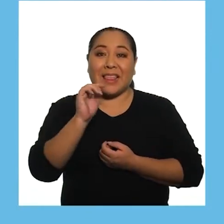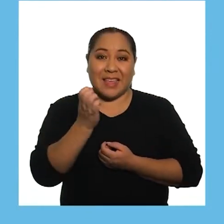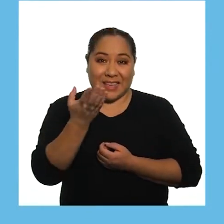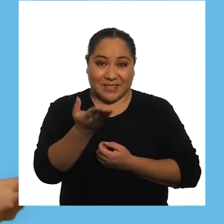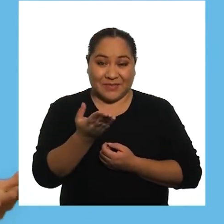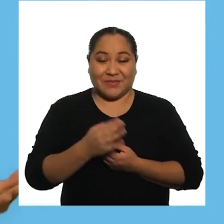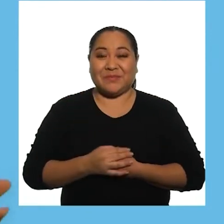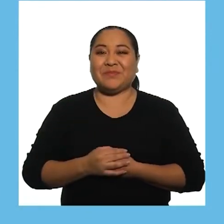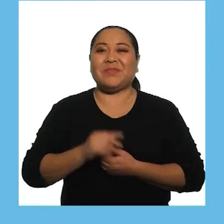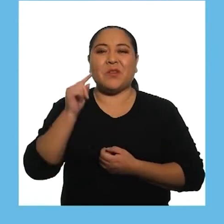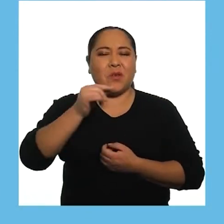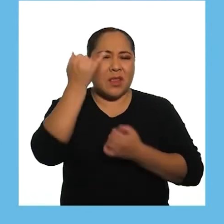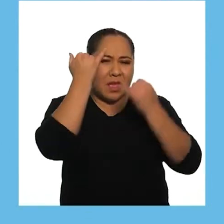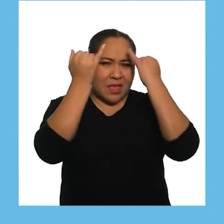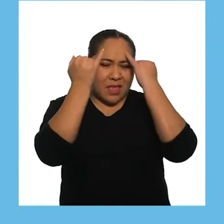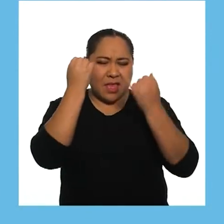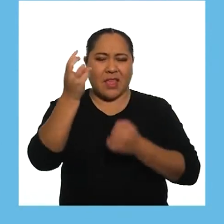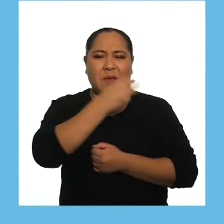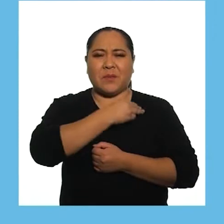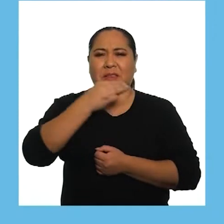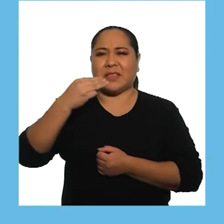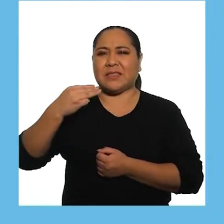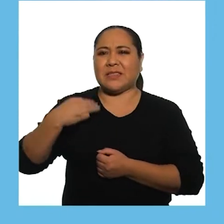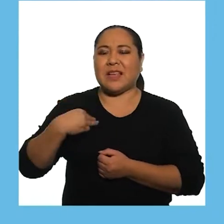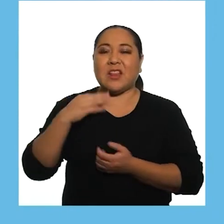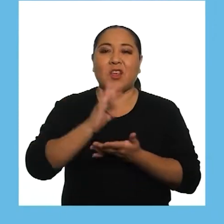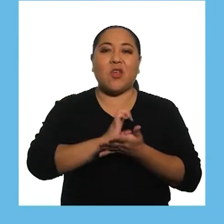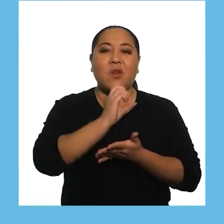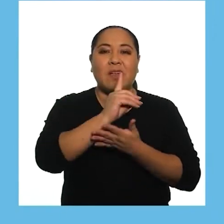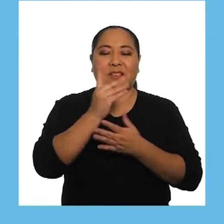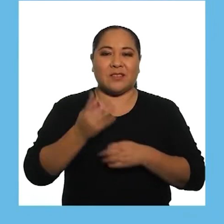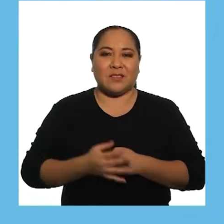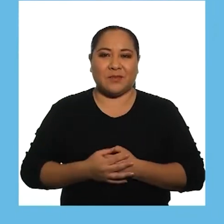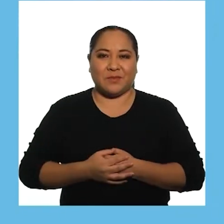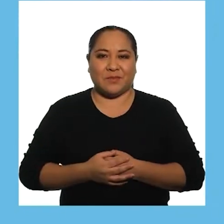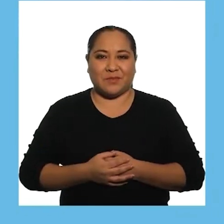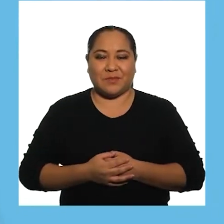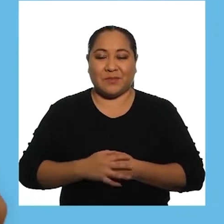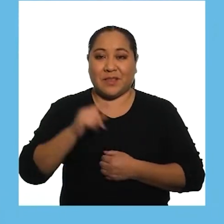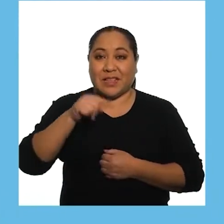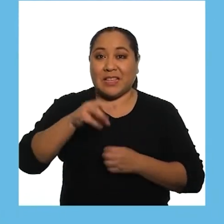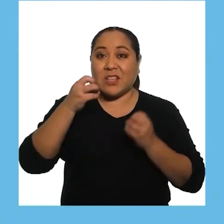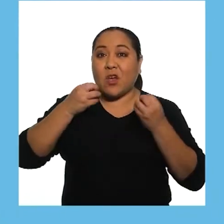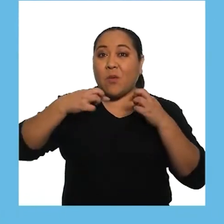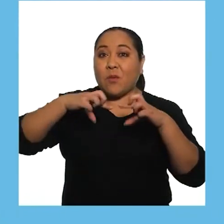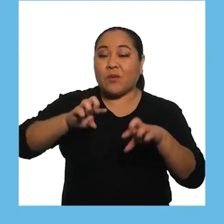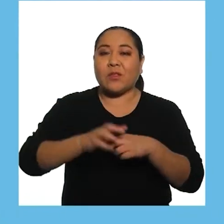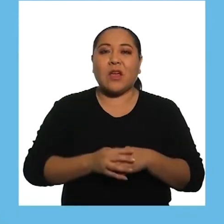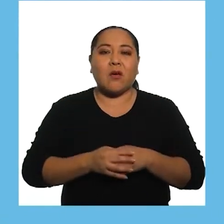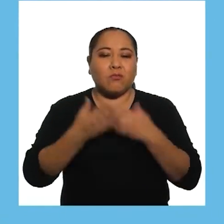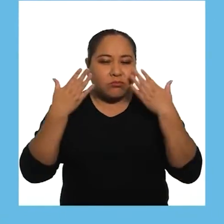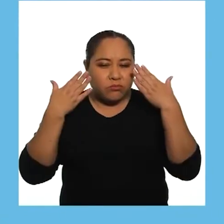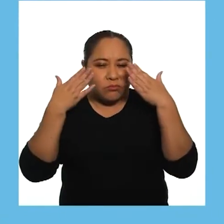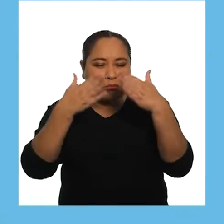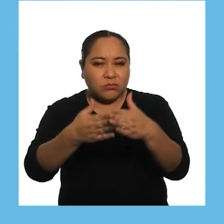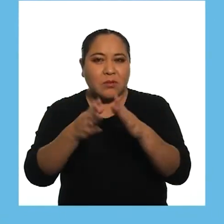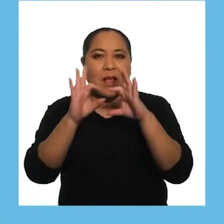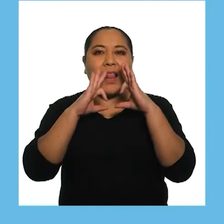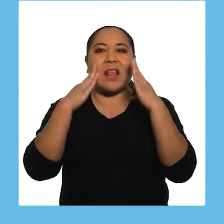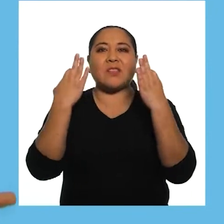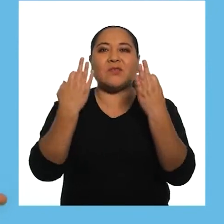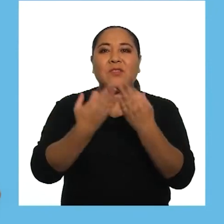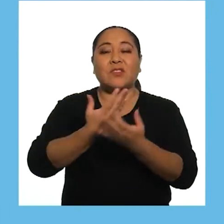Temprana, PRITE, una iniciativa del Ministerio de Educación. En esta oportunidad, nos